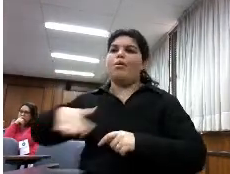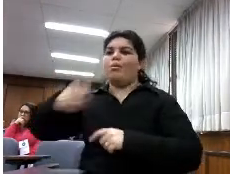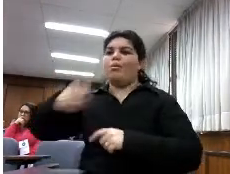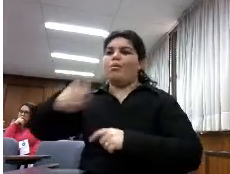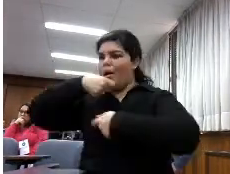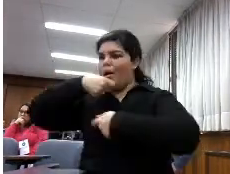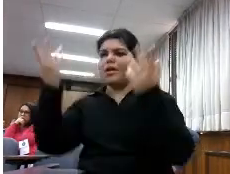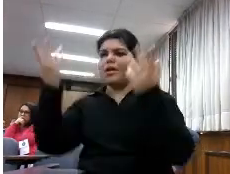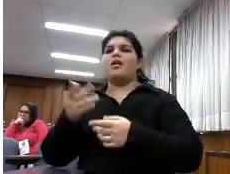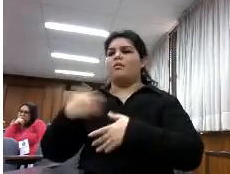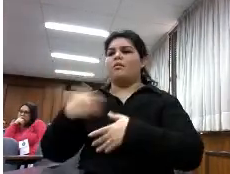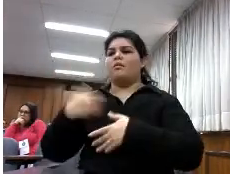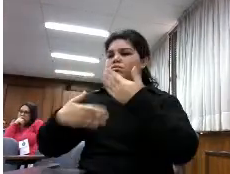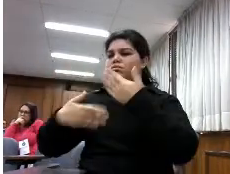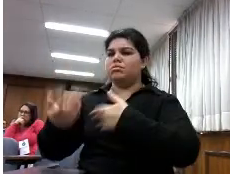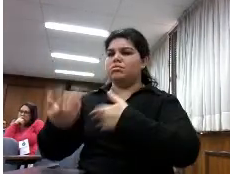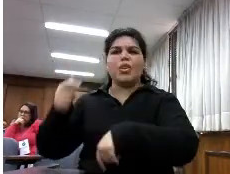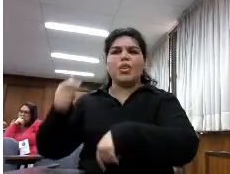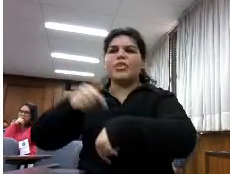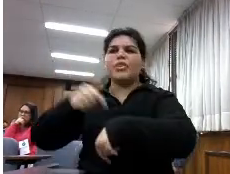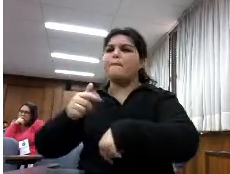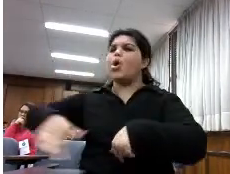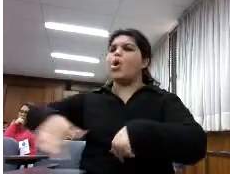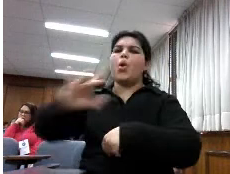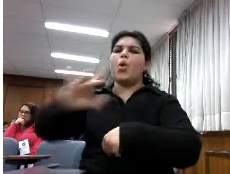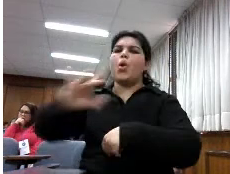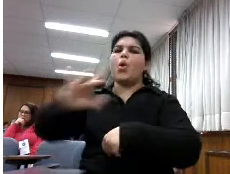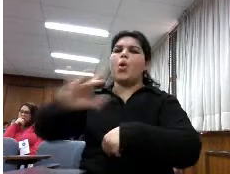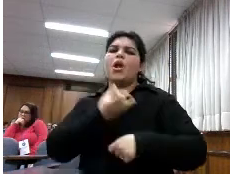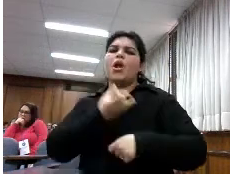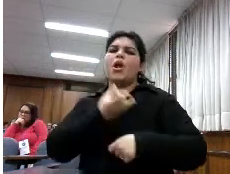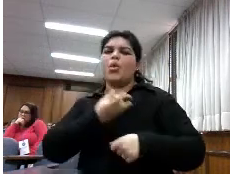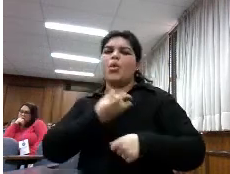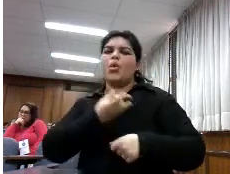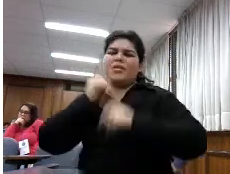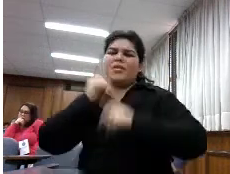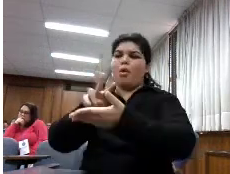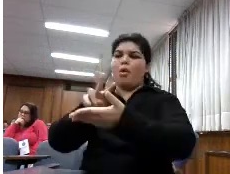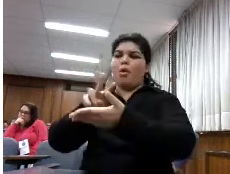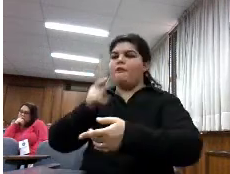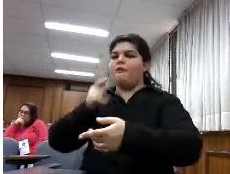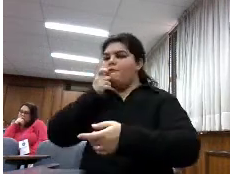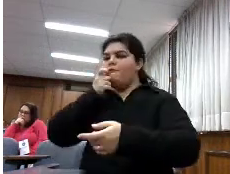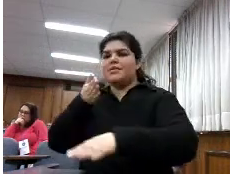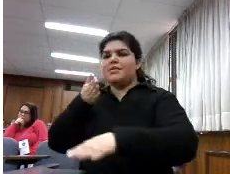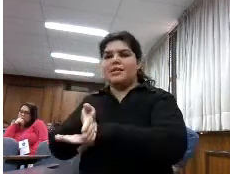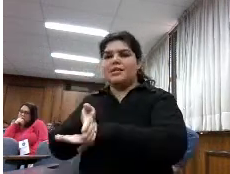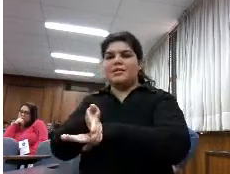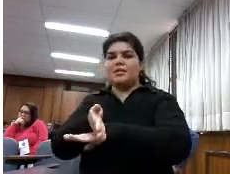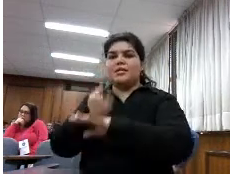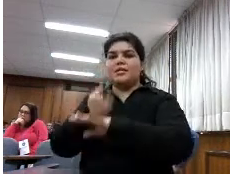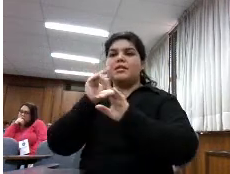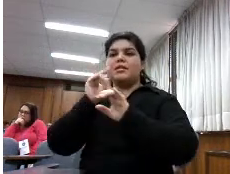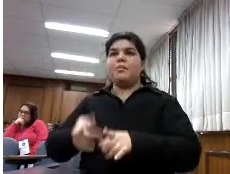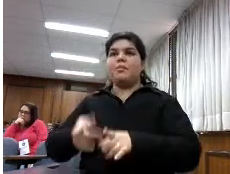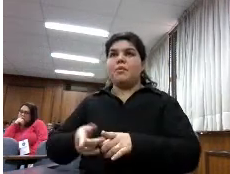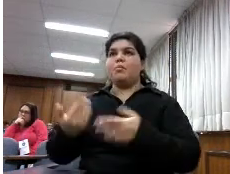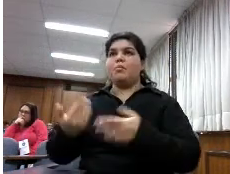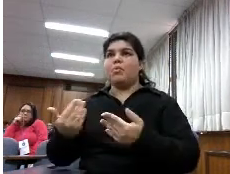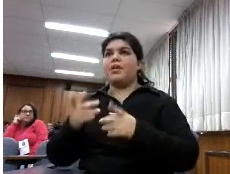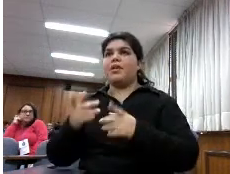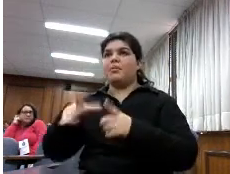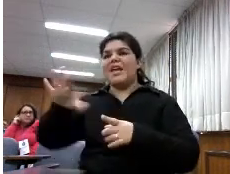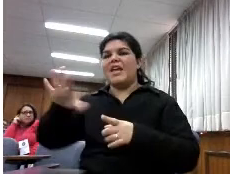independientemente del tiempo y del lugar accesibilidad inmediata disponibilidad movilidad y otras